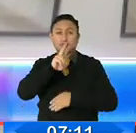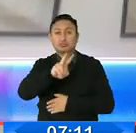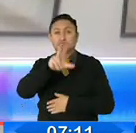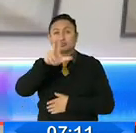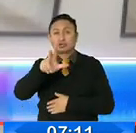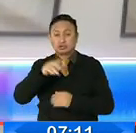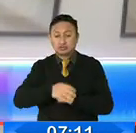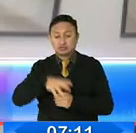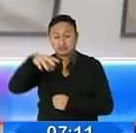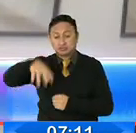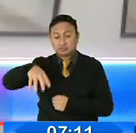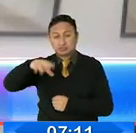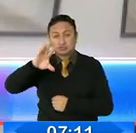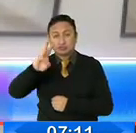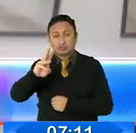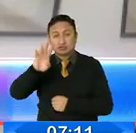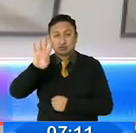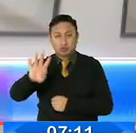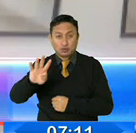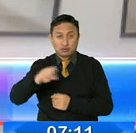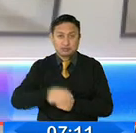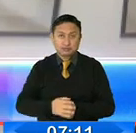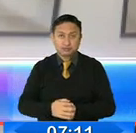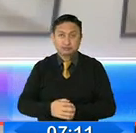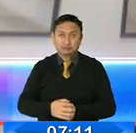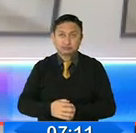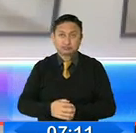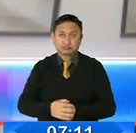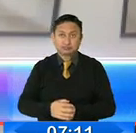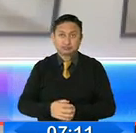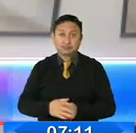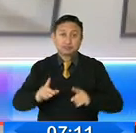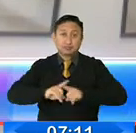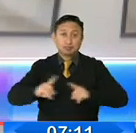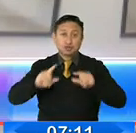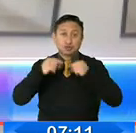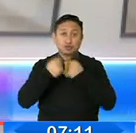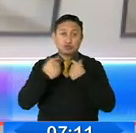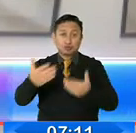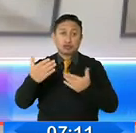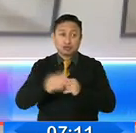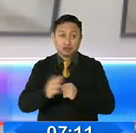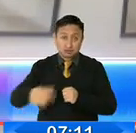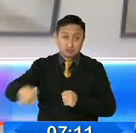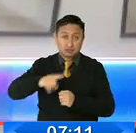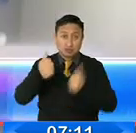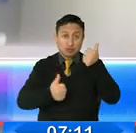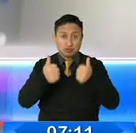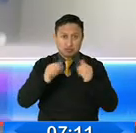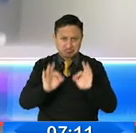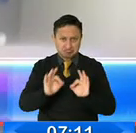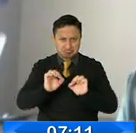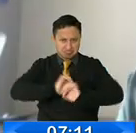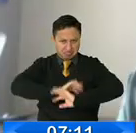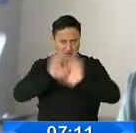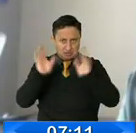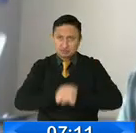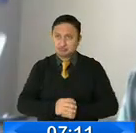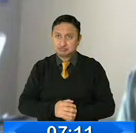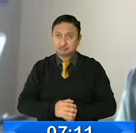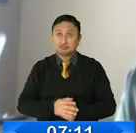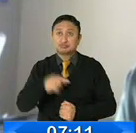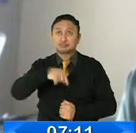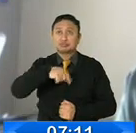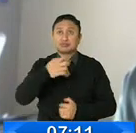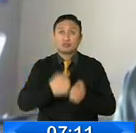provincial tenemos 64, pero ninguno de ellos tiene así candidatos explícitos. El gran perjudicado va a ser el